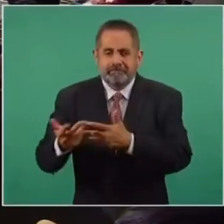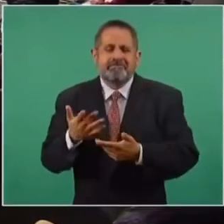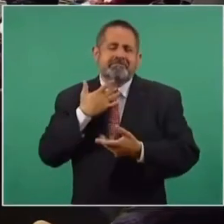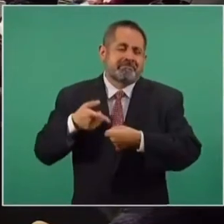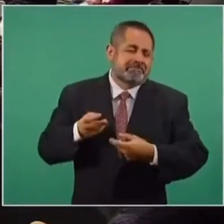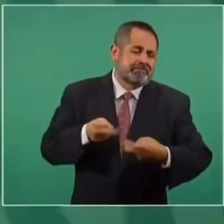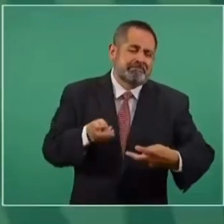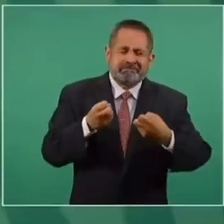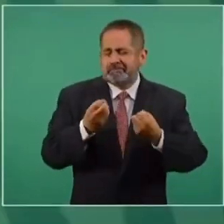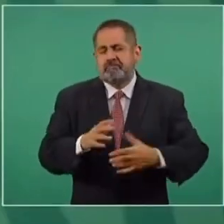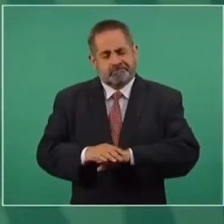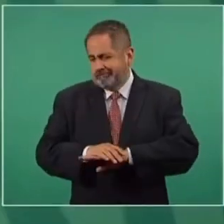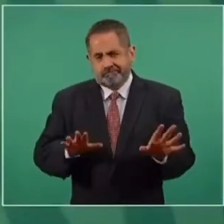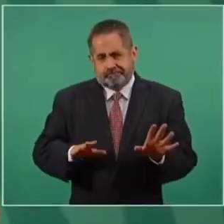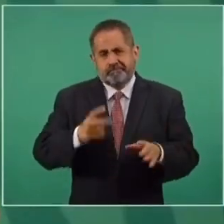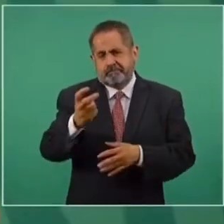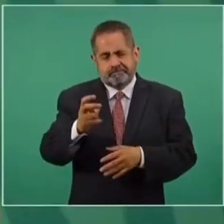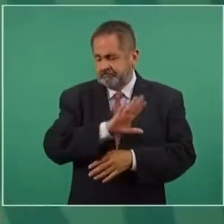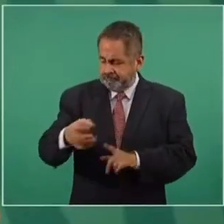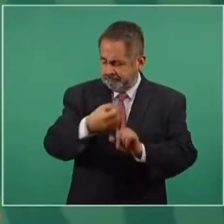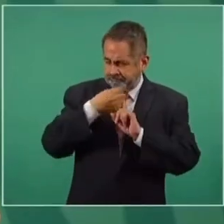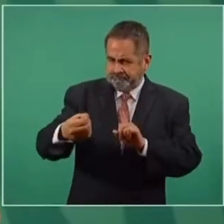Entonces, por eso tenemos que poner orden,